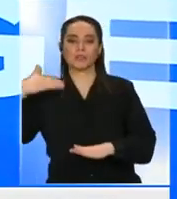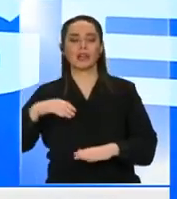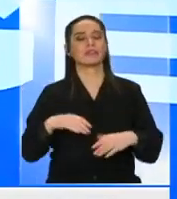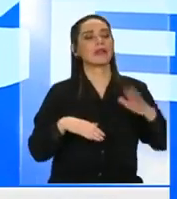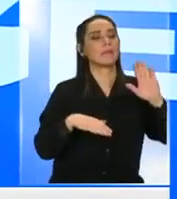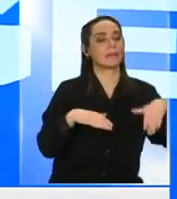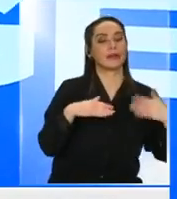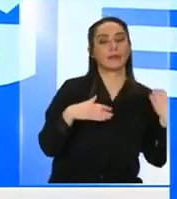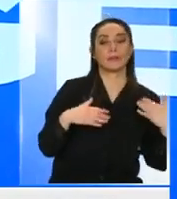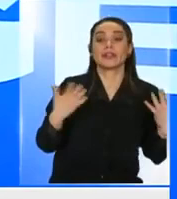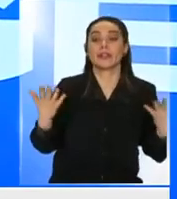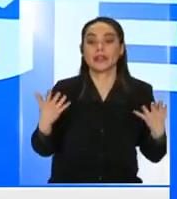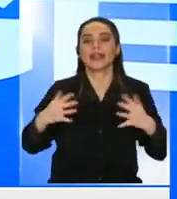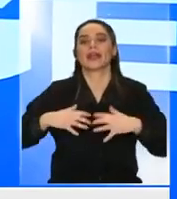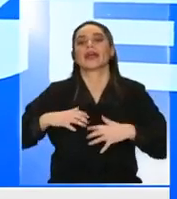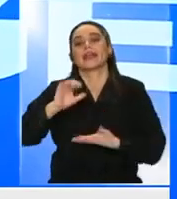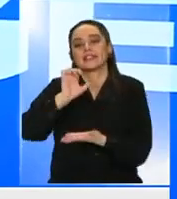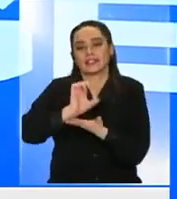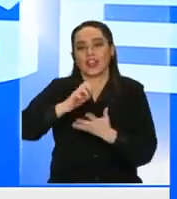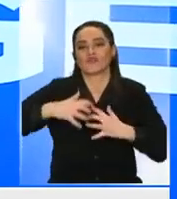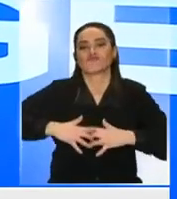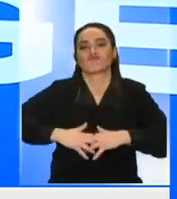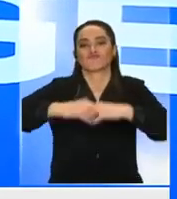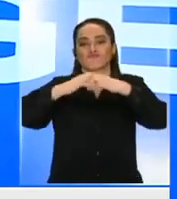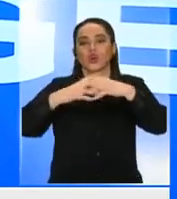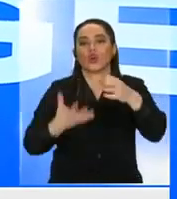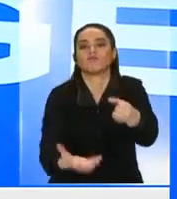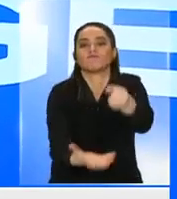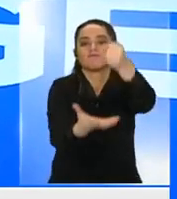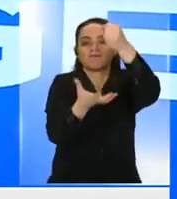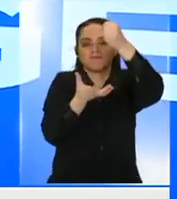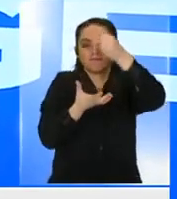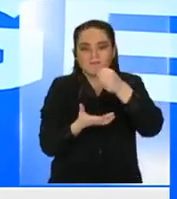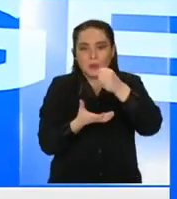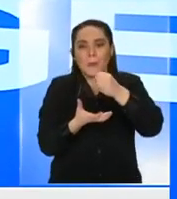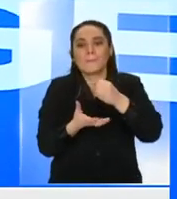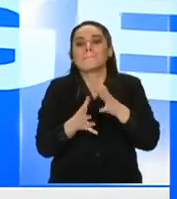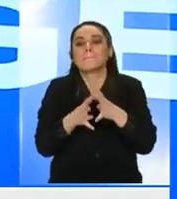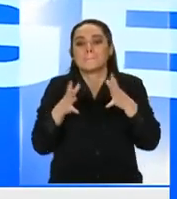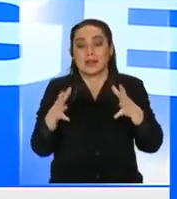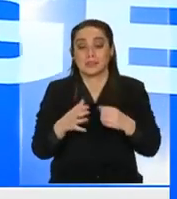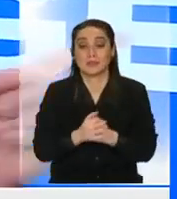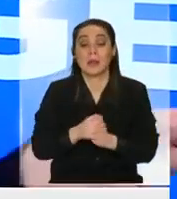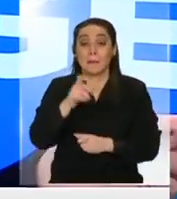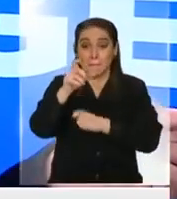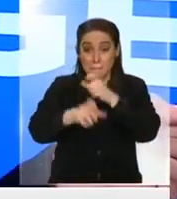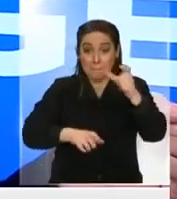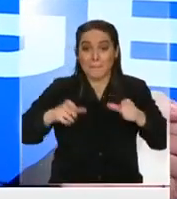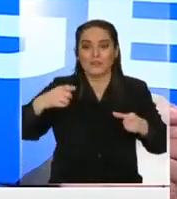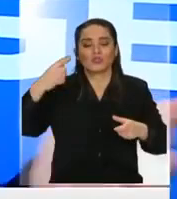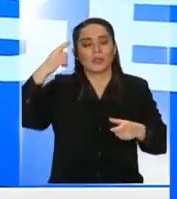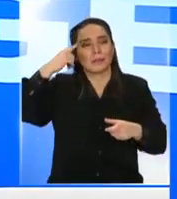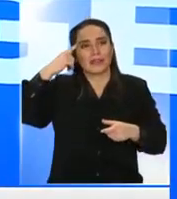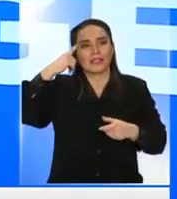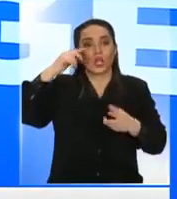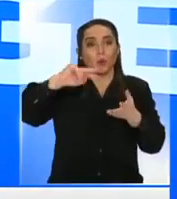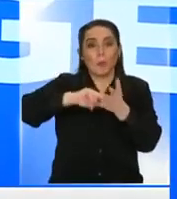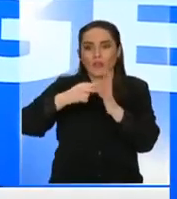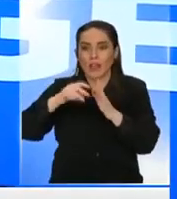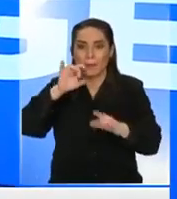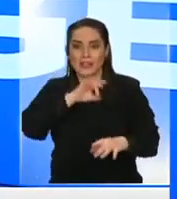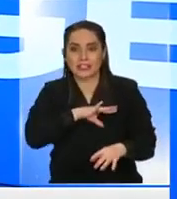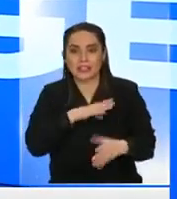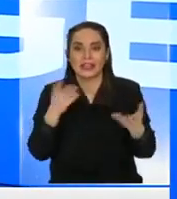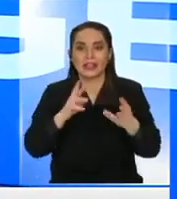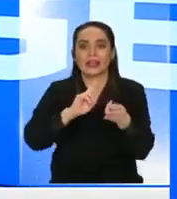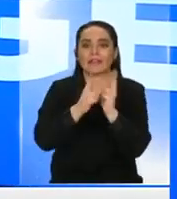un estado con mucho más fuerza y con mucho más recursos por eso que estimamos que todos aquellos que están pensando en resolver los problemas de Chile con una reforma